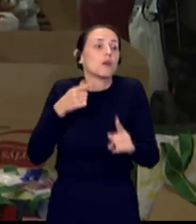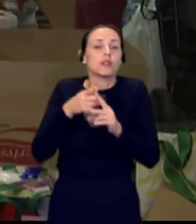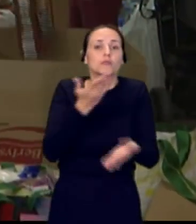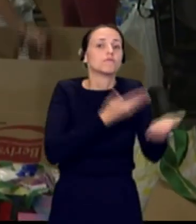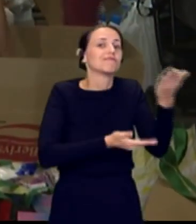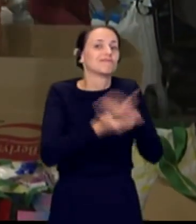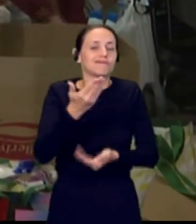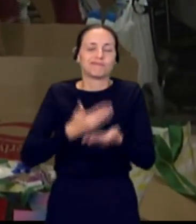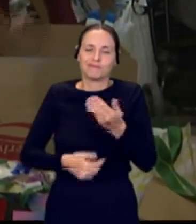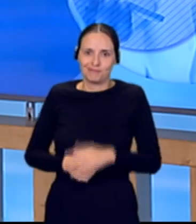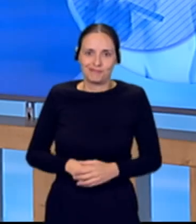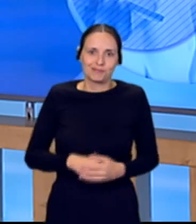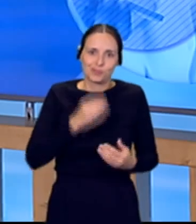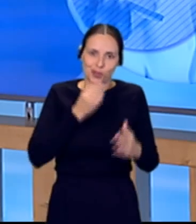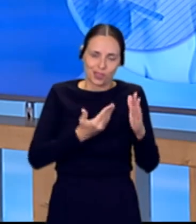afectados. Buenos días.